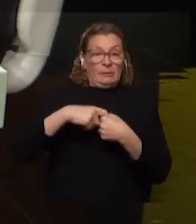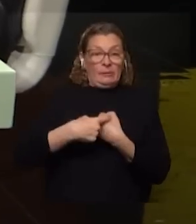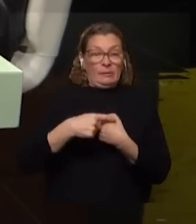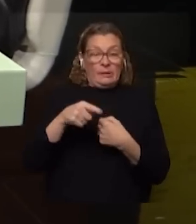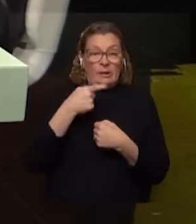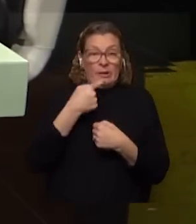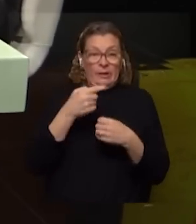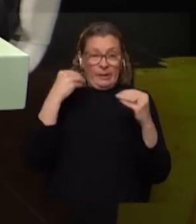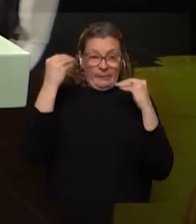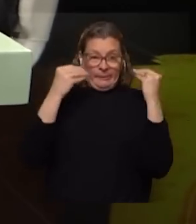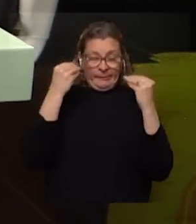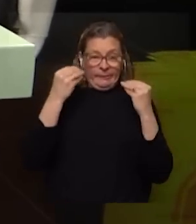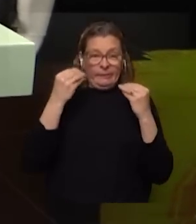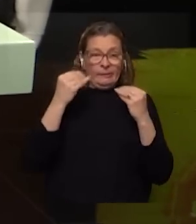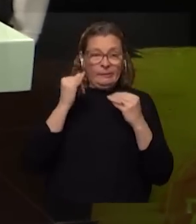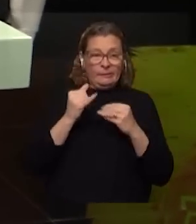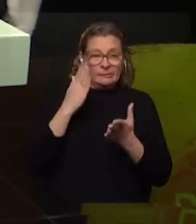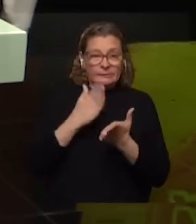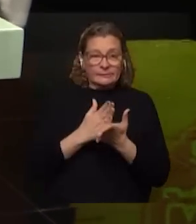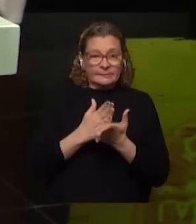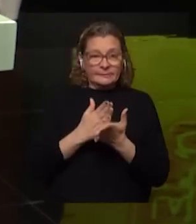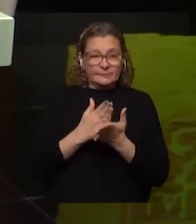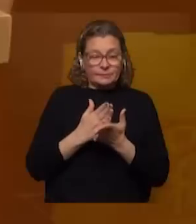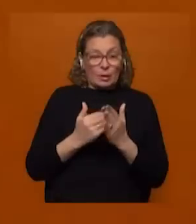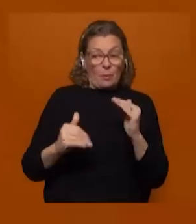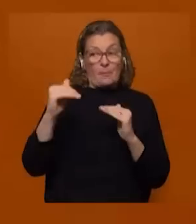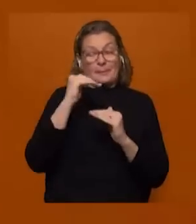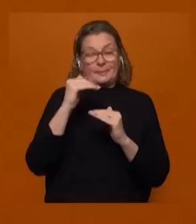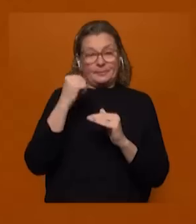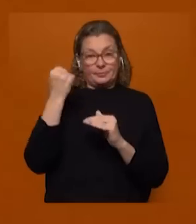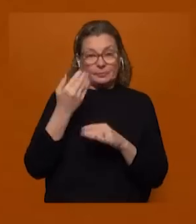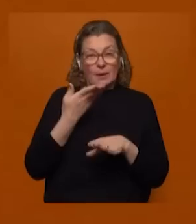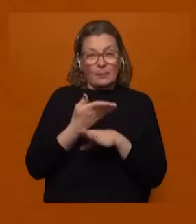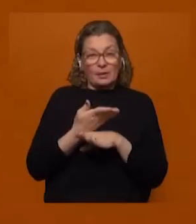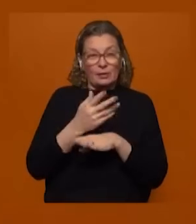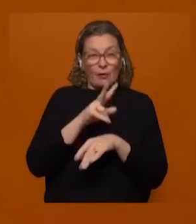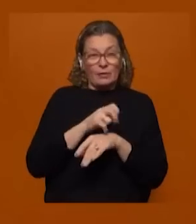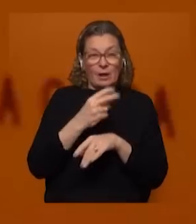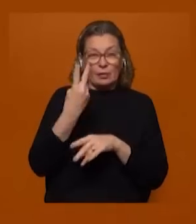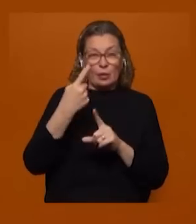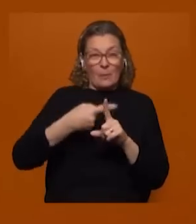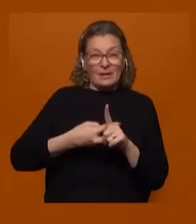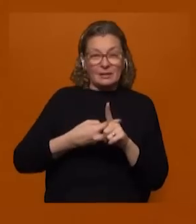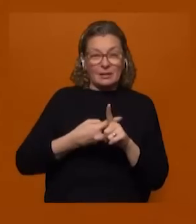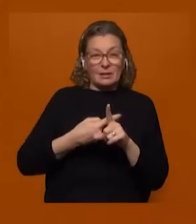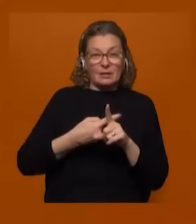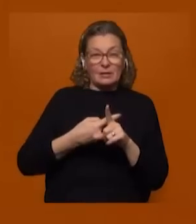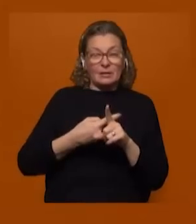dicho que les preocupa? Bueno, eso último por sobre todo, el pedido de la fiscal es dos meses después, hace cinco días que